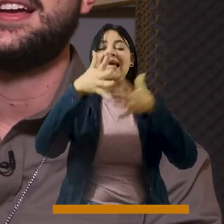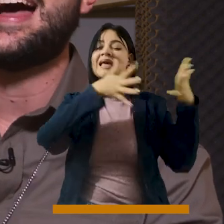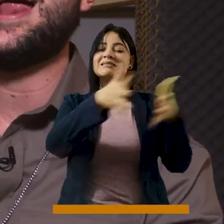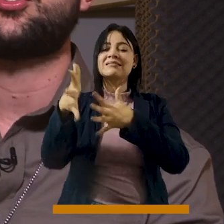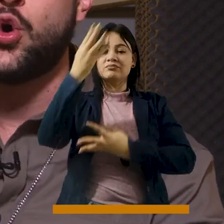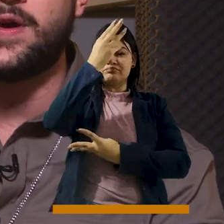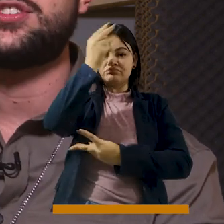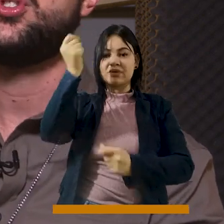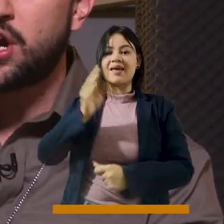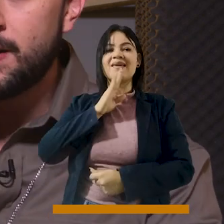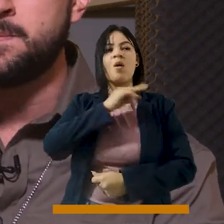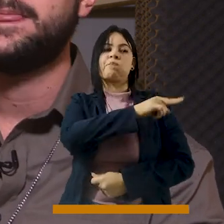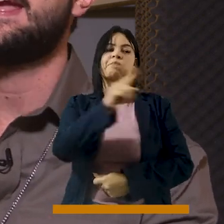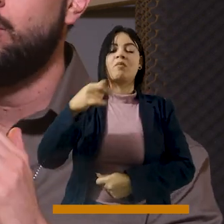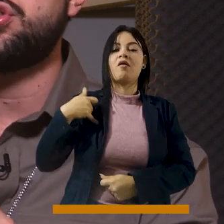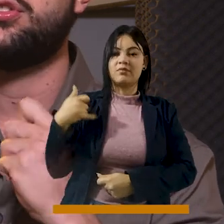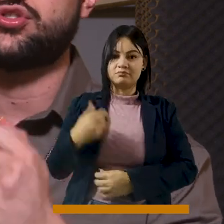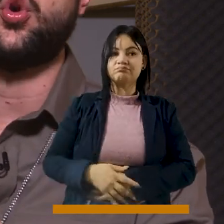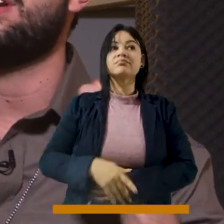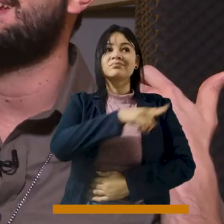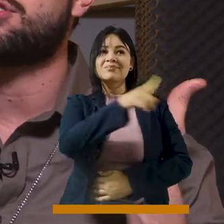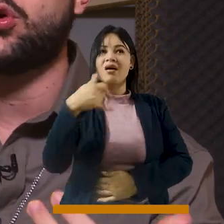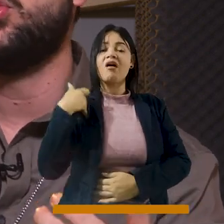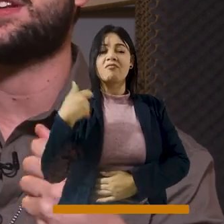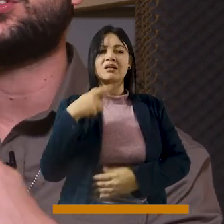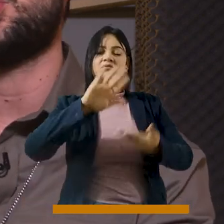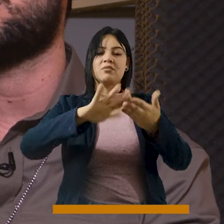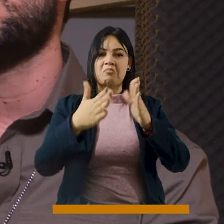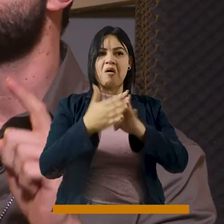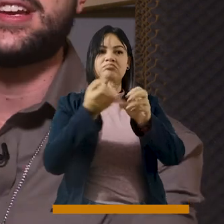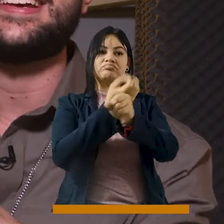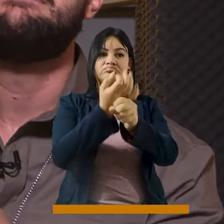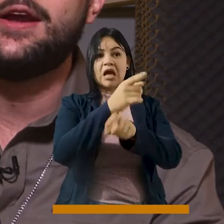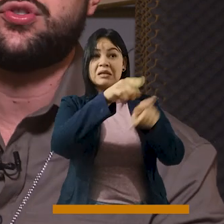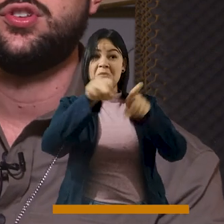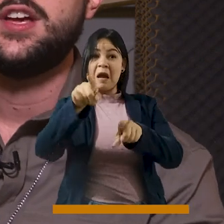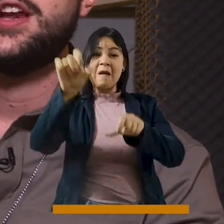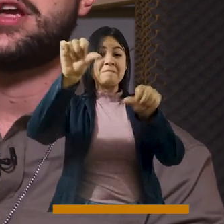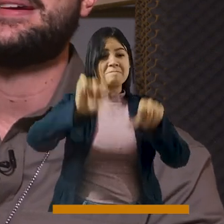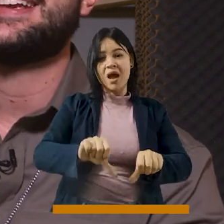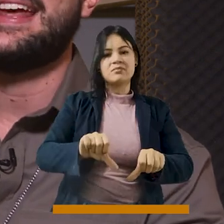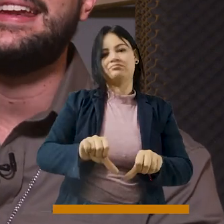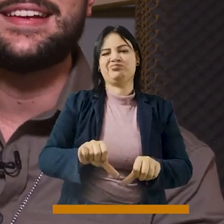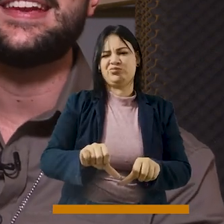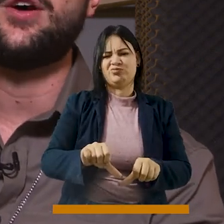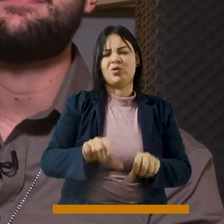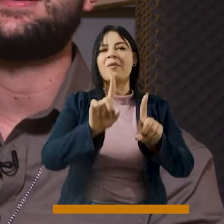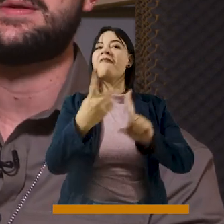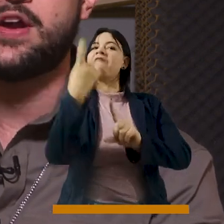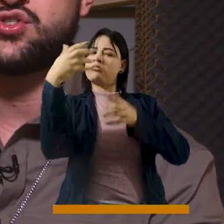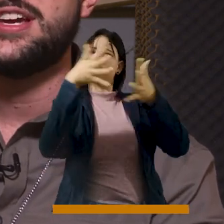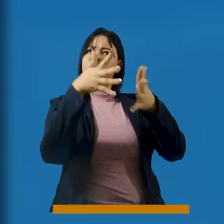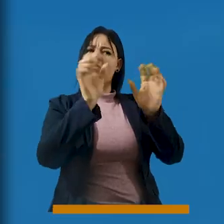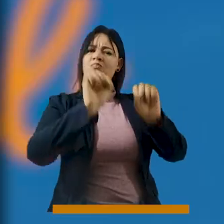valores a los jóvenes. Yo creo que muchos de nuestros jóvenes en las comunas y todo esto, no es que sean malos, lo que pasa es que nadie les ha enseñado